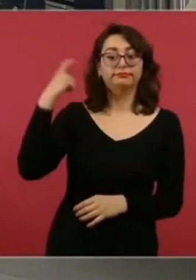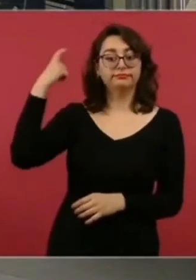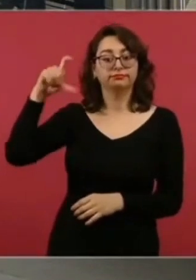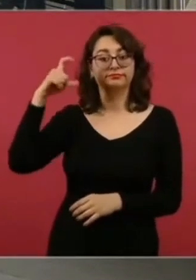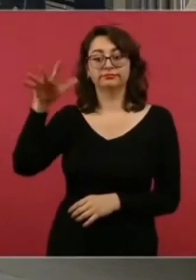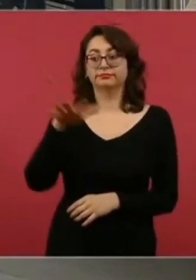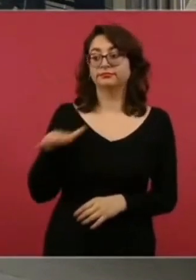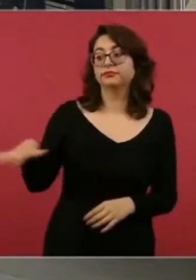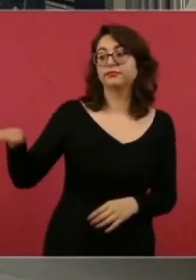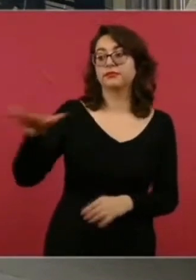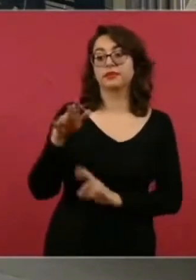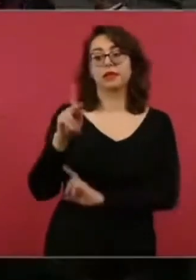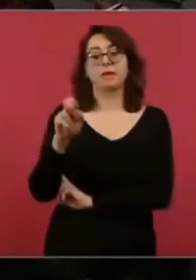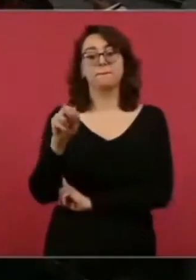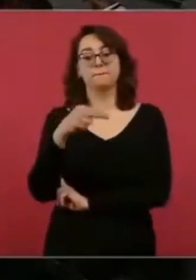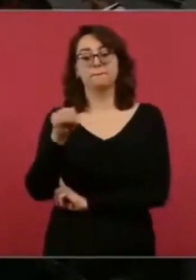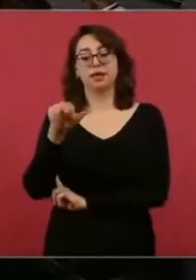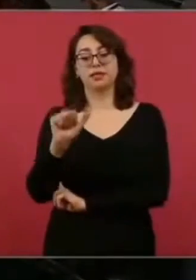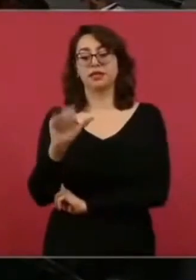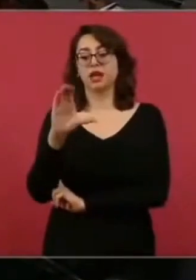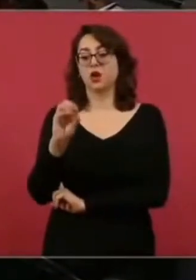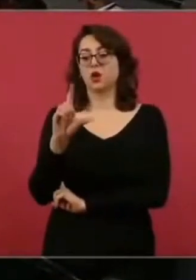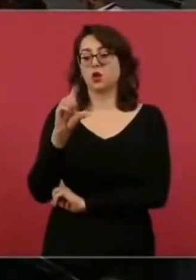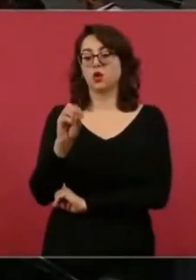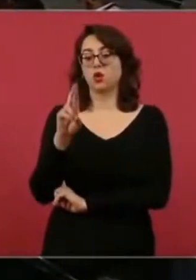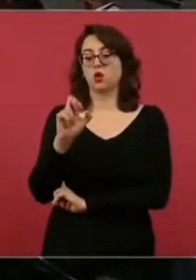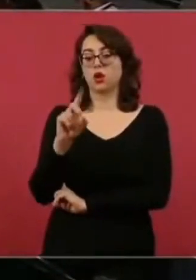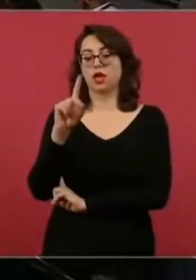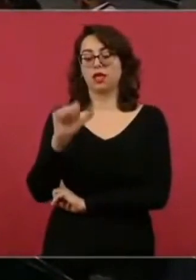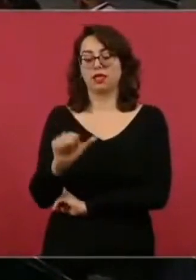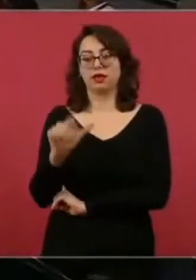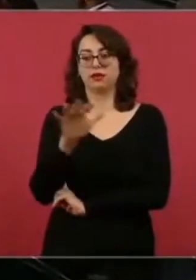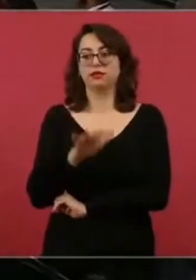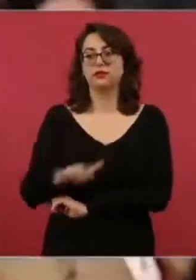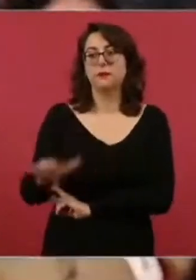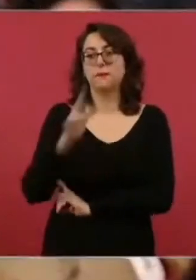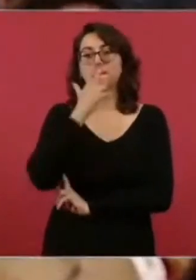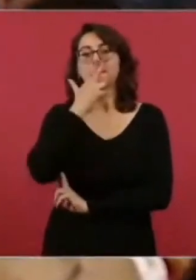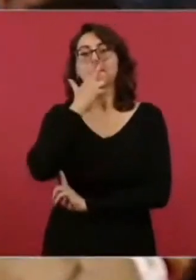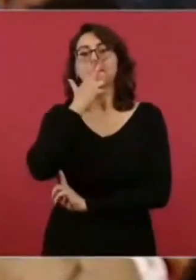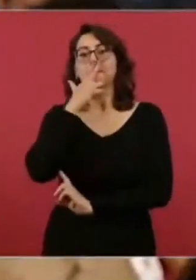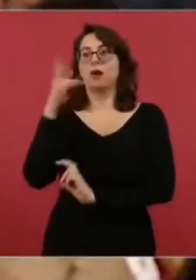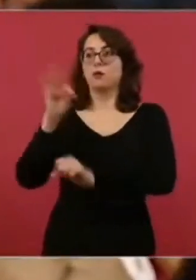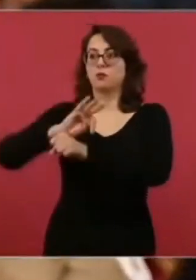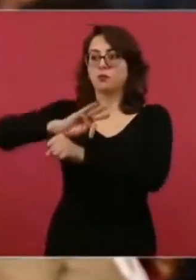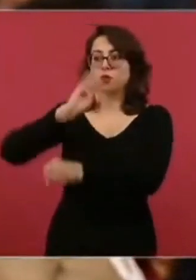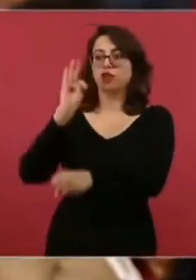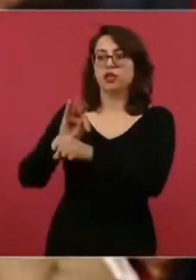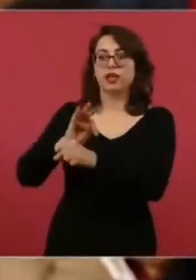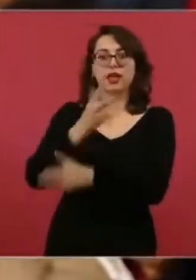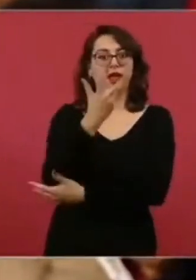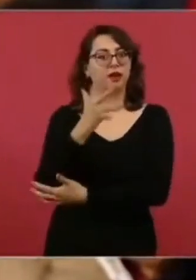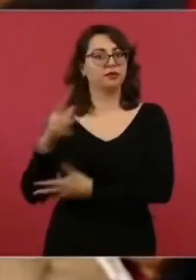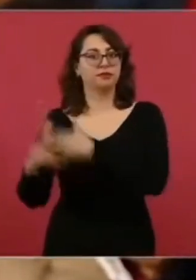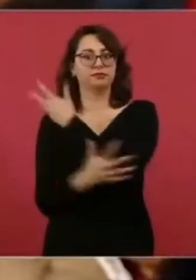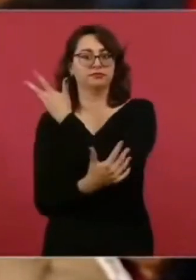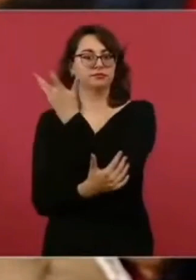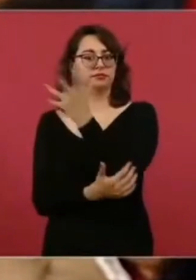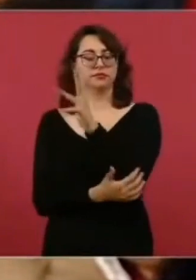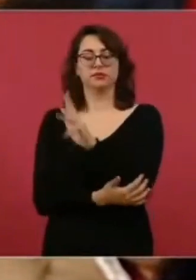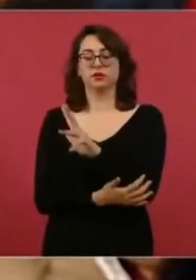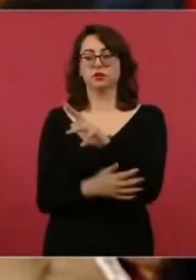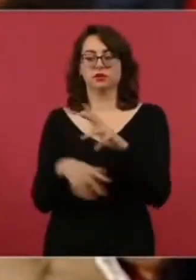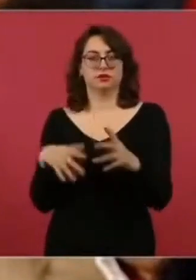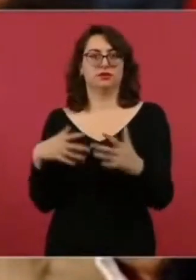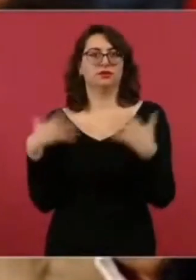siendo el mayor logro ambiental para el Estado de Querétaro. Los querétanos le agradecen su apoyo, así como a la Semarad y a la CONAM, que es la Comisión Nacional de